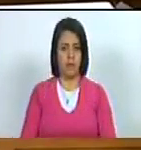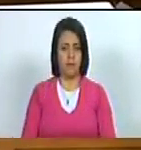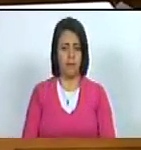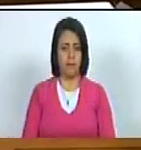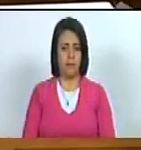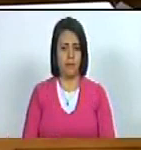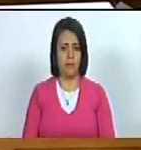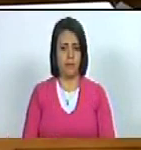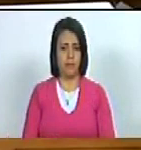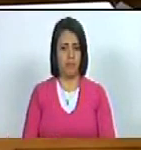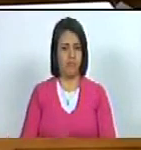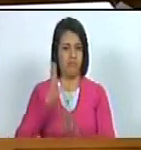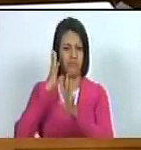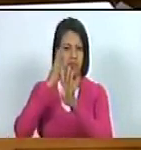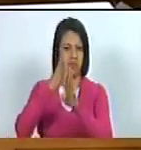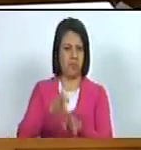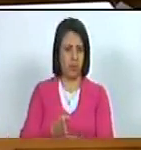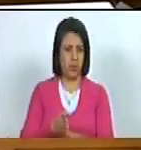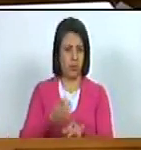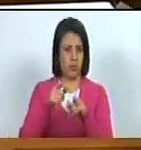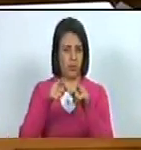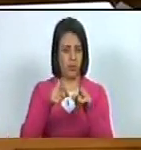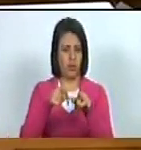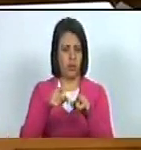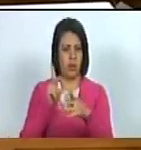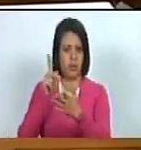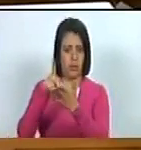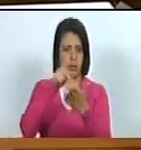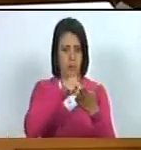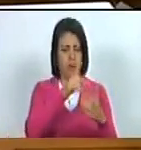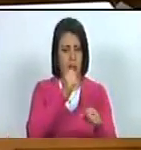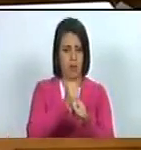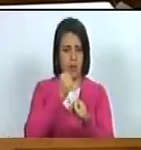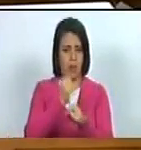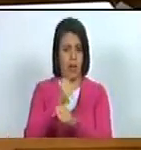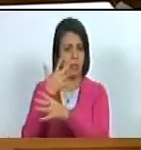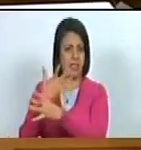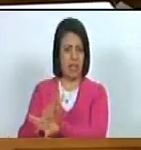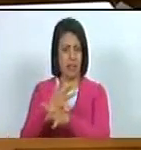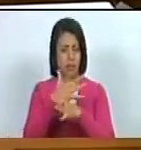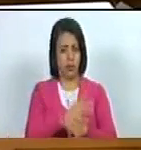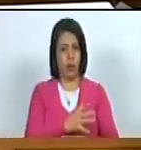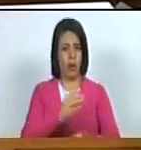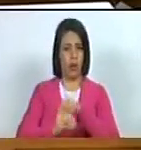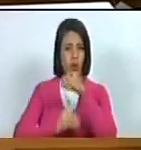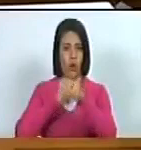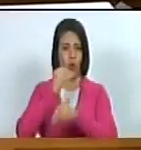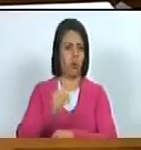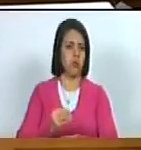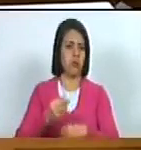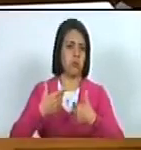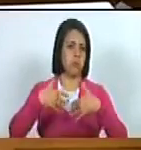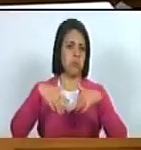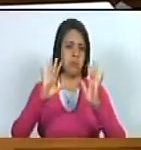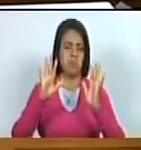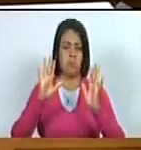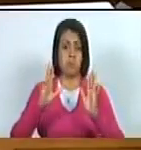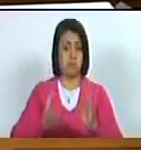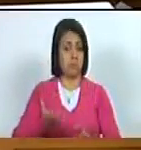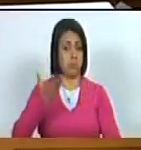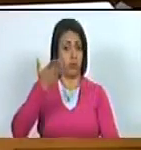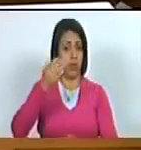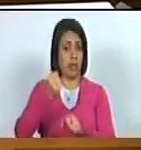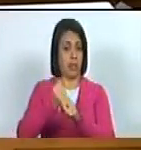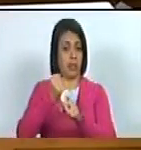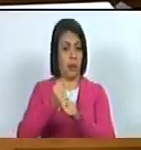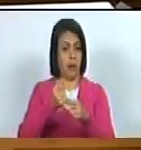de prostitución porque es lo que era con presencia de trabajos de trabajadoras sexuales y lo hizo como una gran cosa como una gran